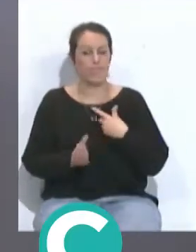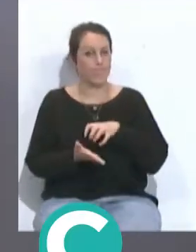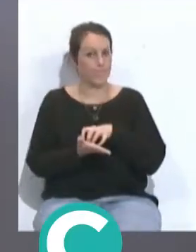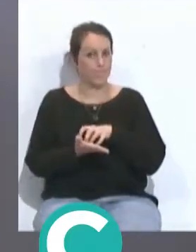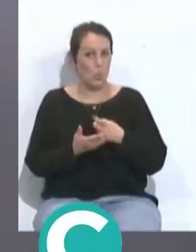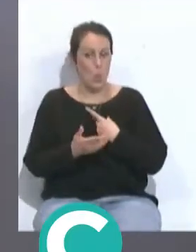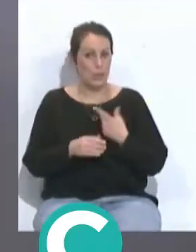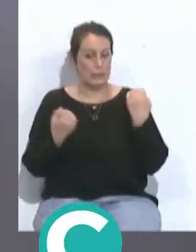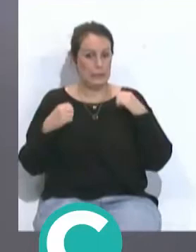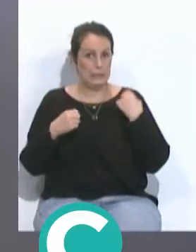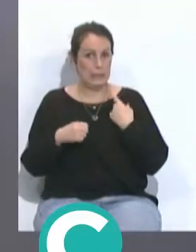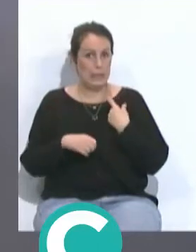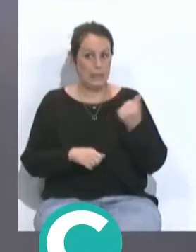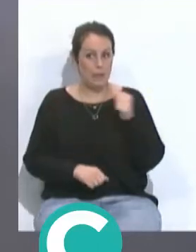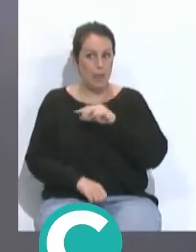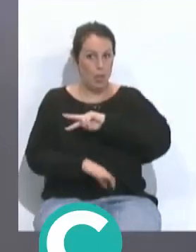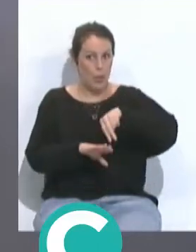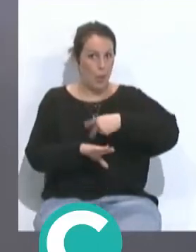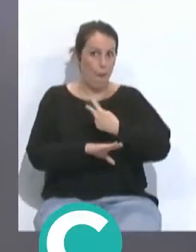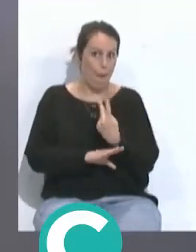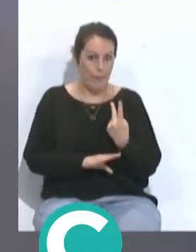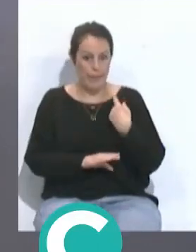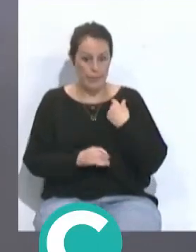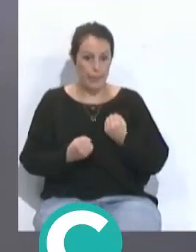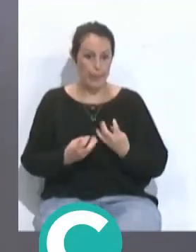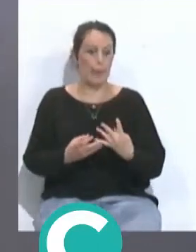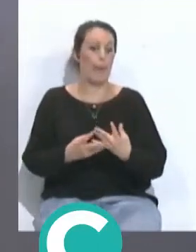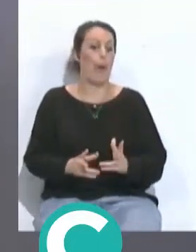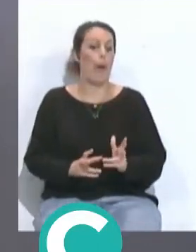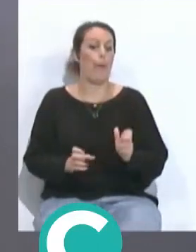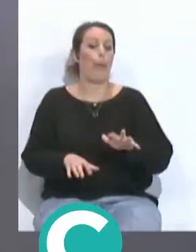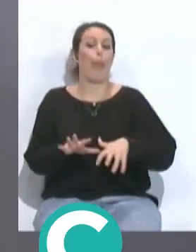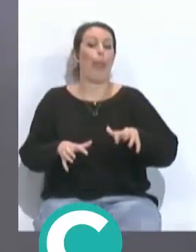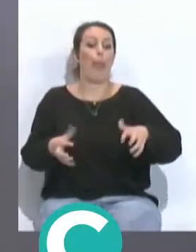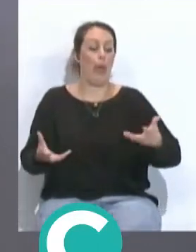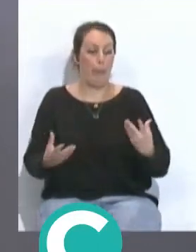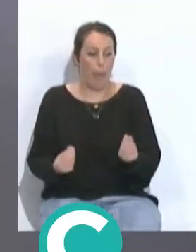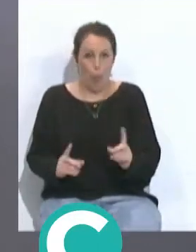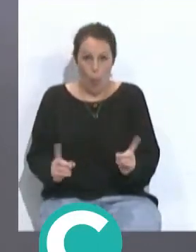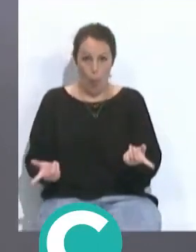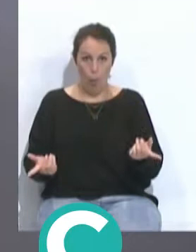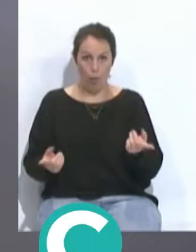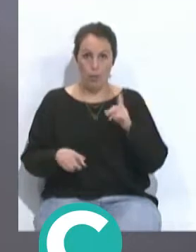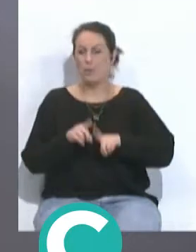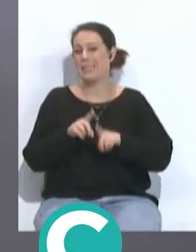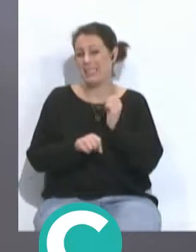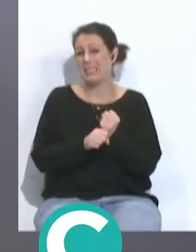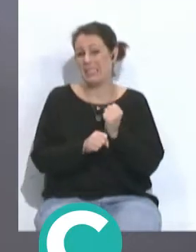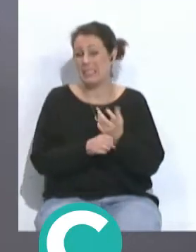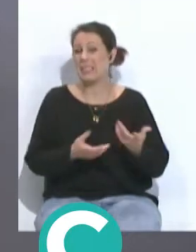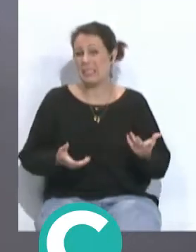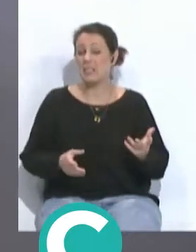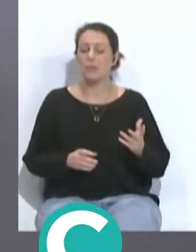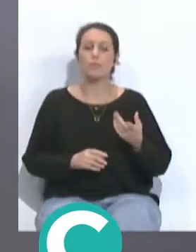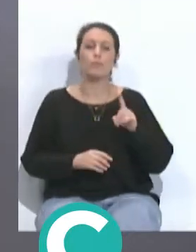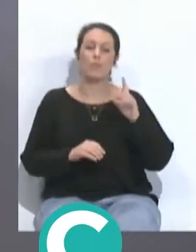que porque tú entres dos horas a la semana, vayas a estropear el césped, creo yo que repercuta mucho. Y